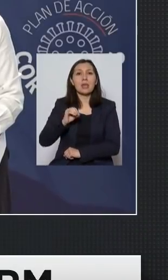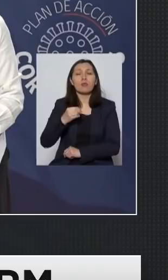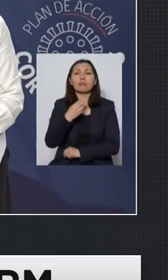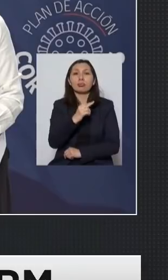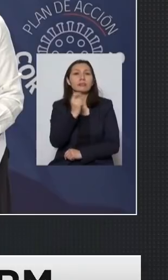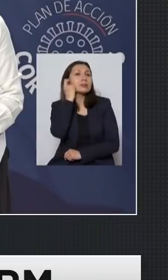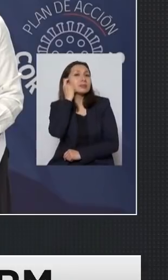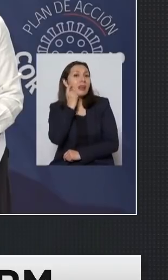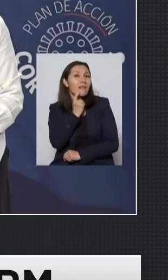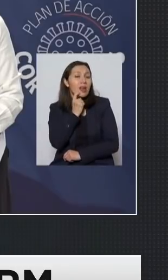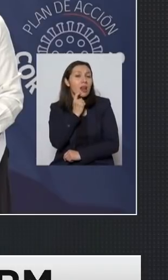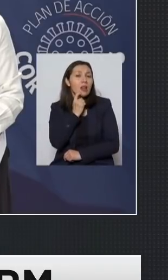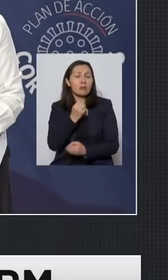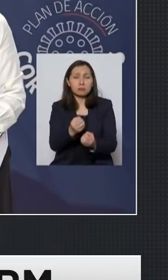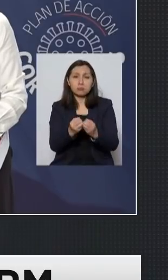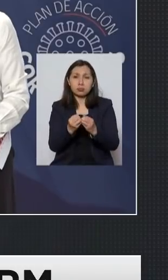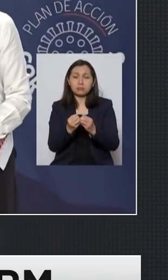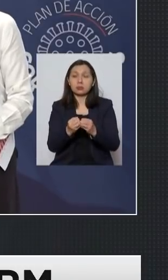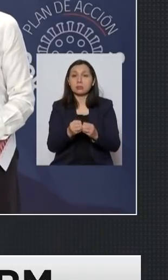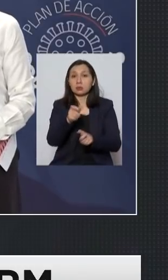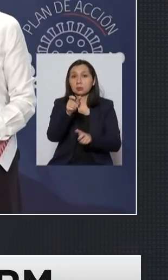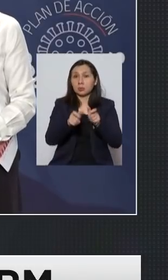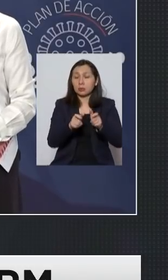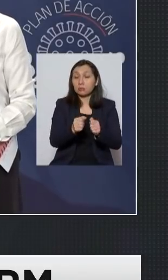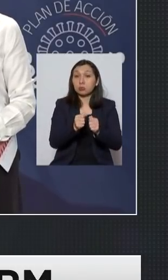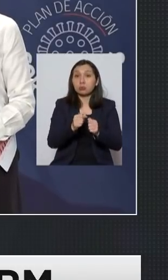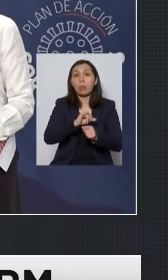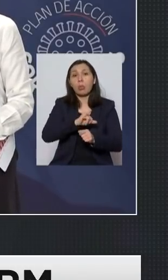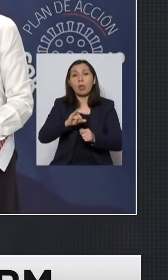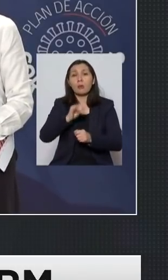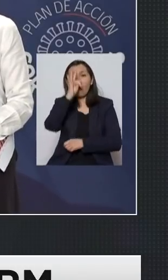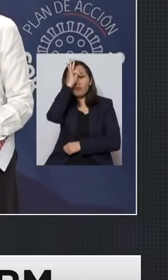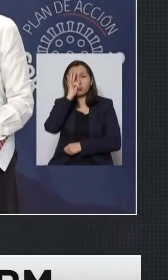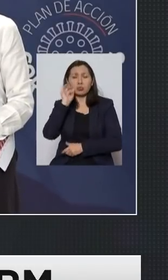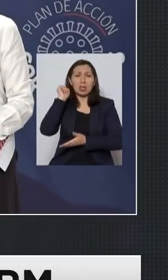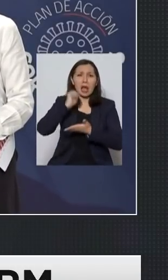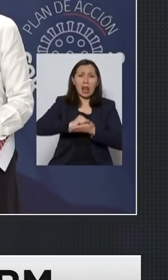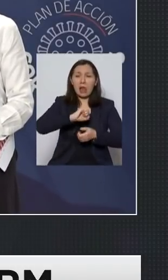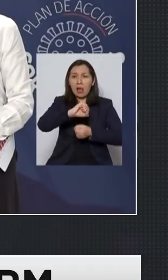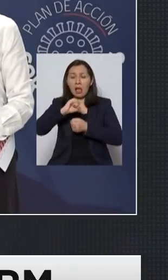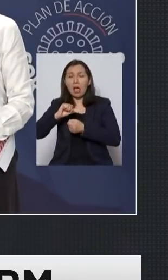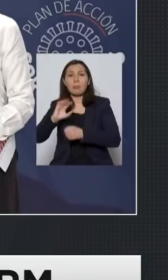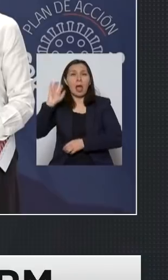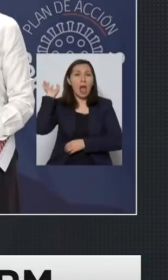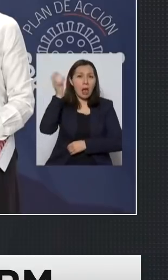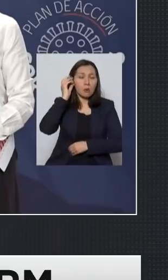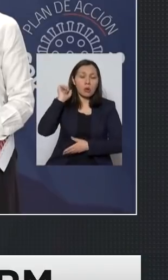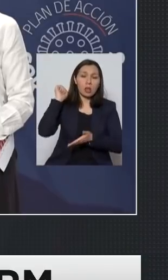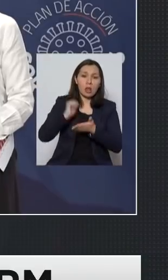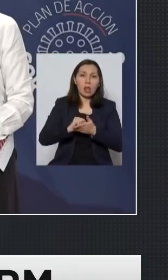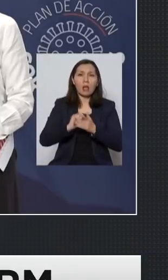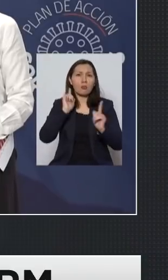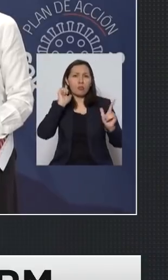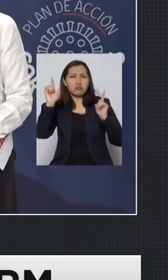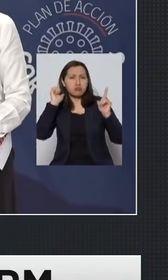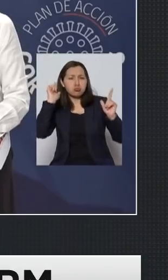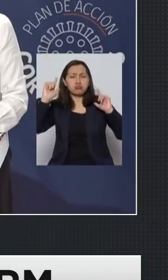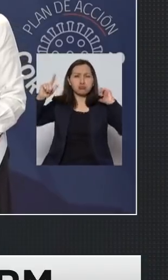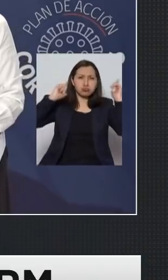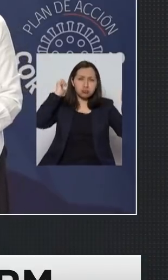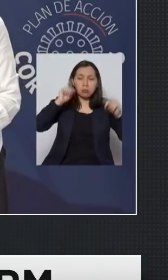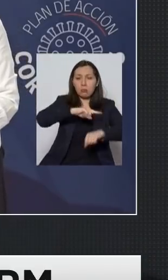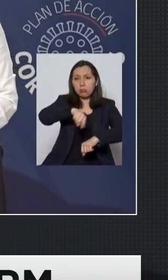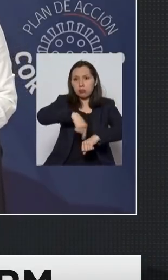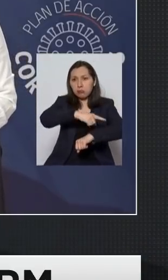donde hubo un colapso del sistema hubo protestas de funcionarios de ambulancias hicieron sonar sus sirenas por las